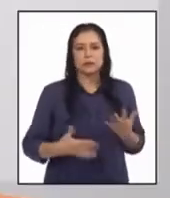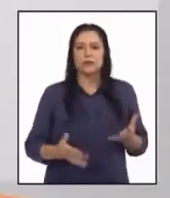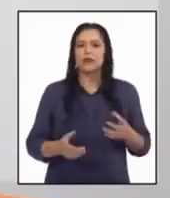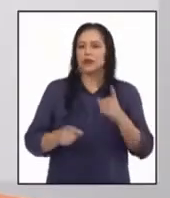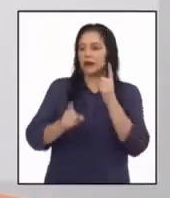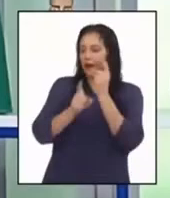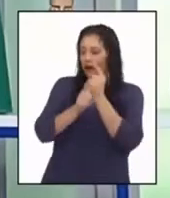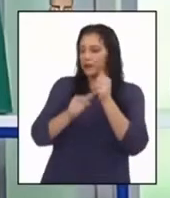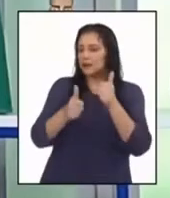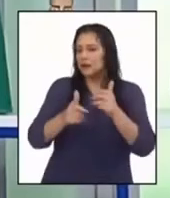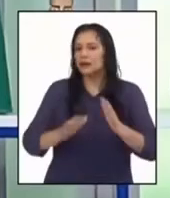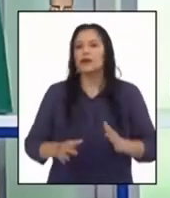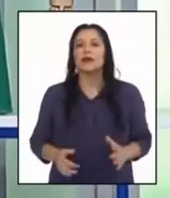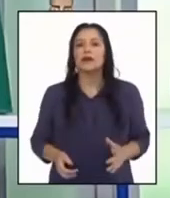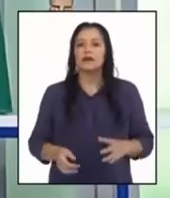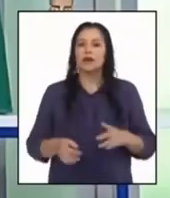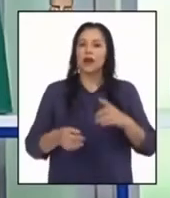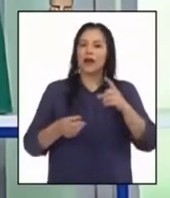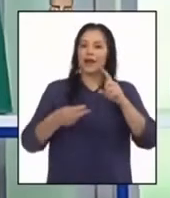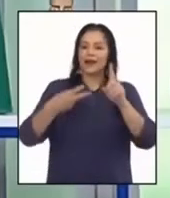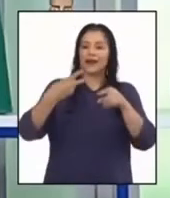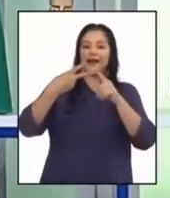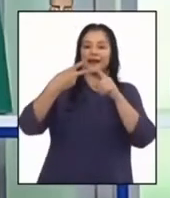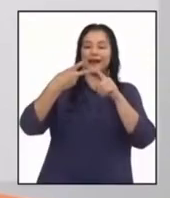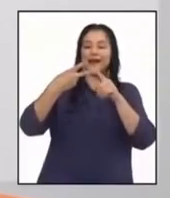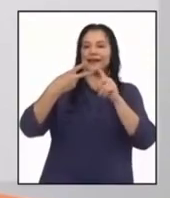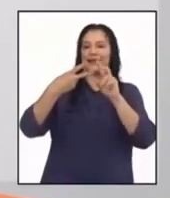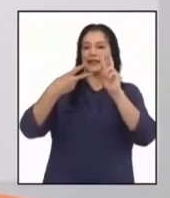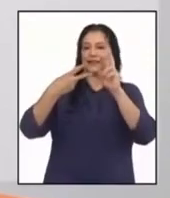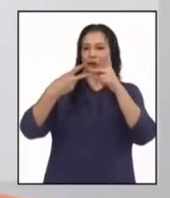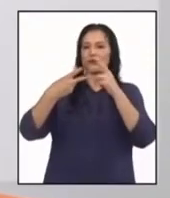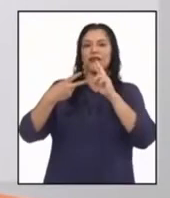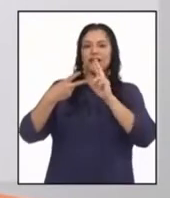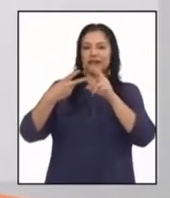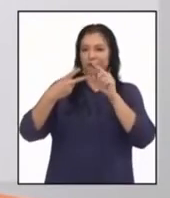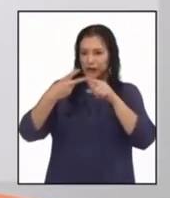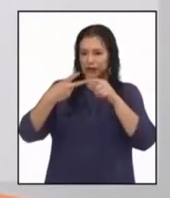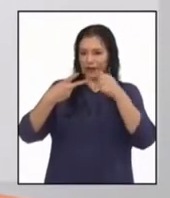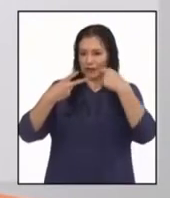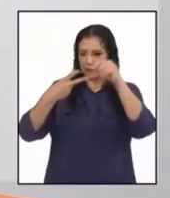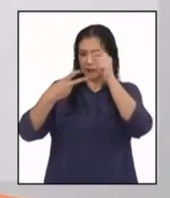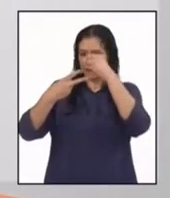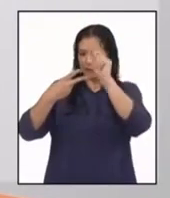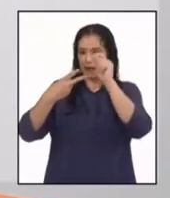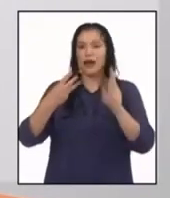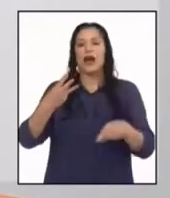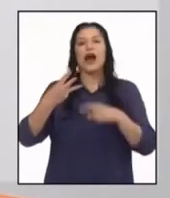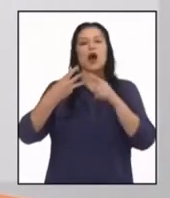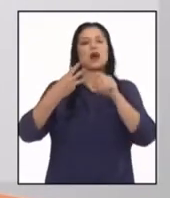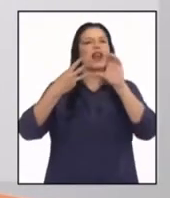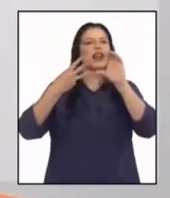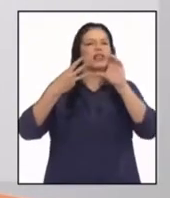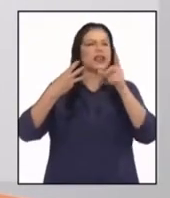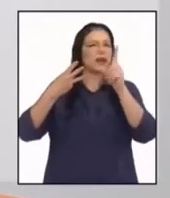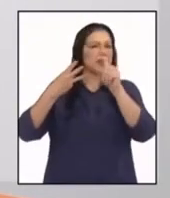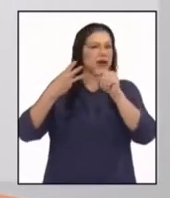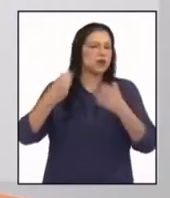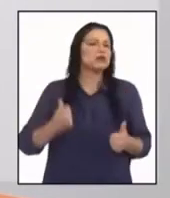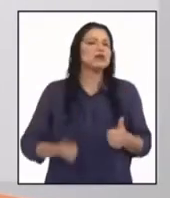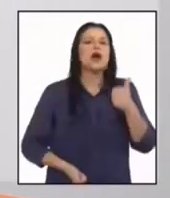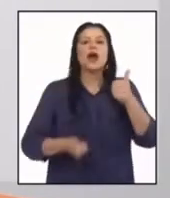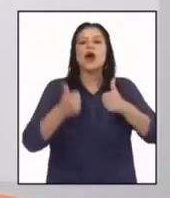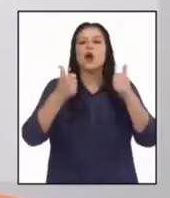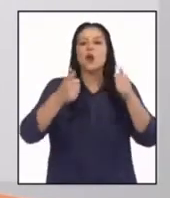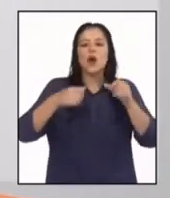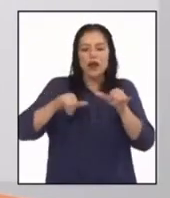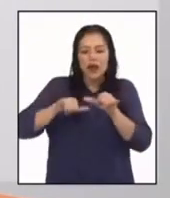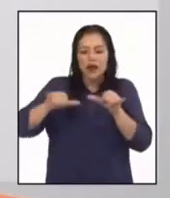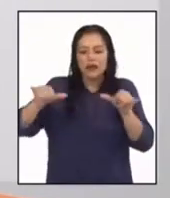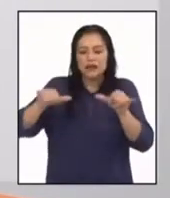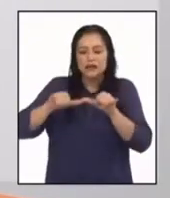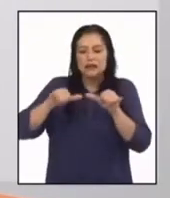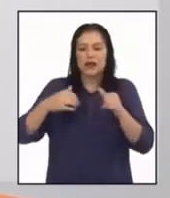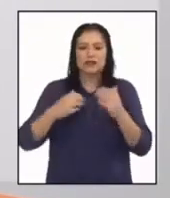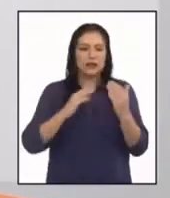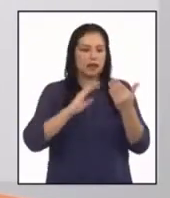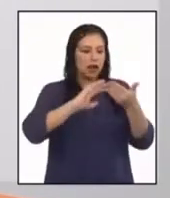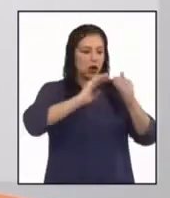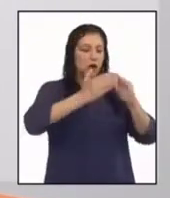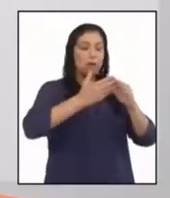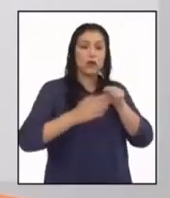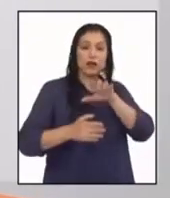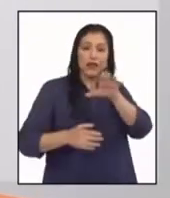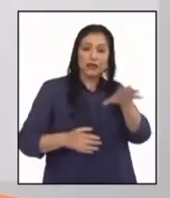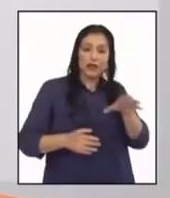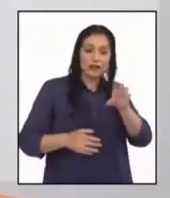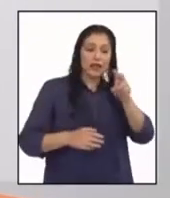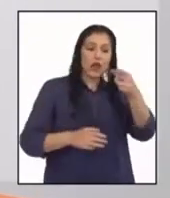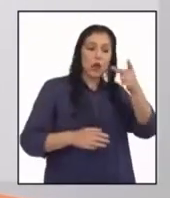Es correcto. Segunda pregunta resuelta. Pasemos a la pregunta del inciso C. ¿Cuál es la distancia que separa a la